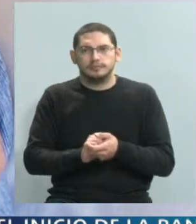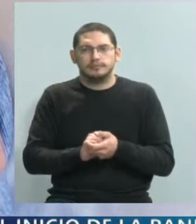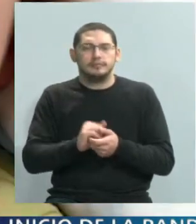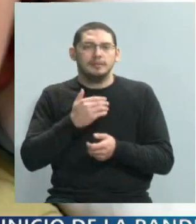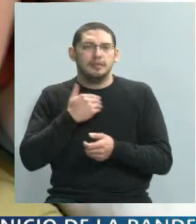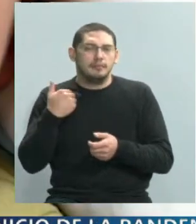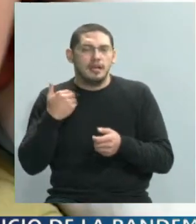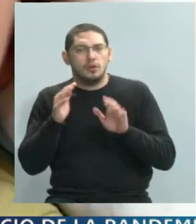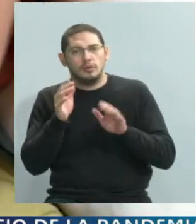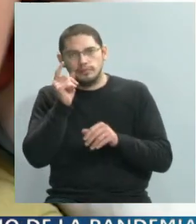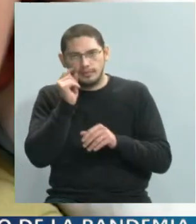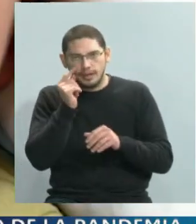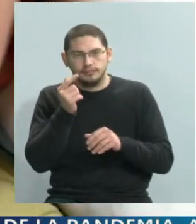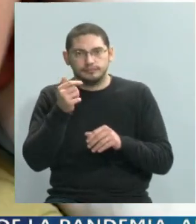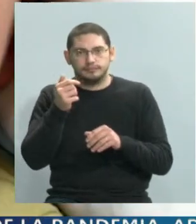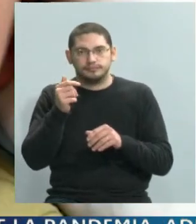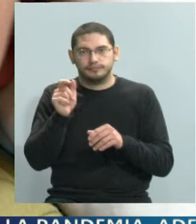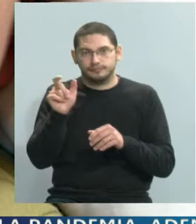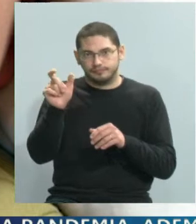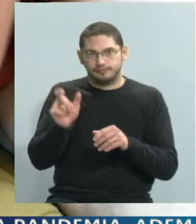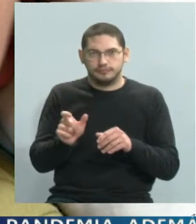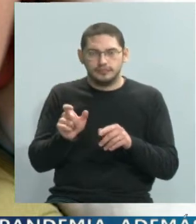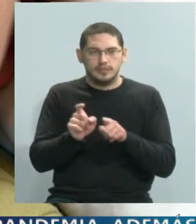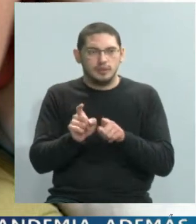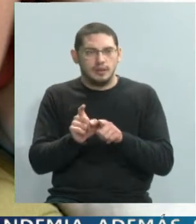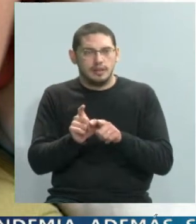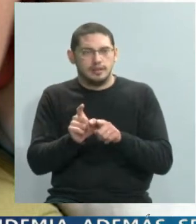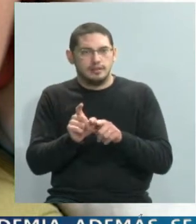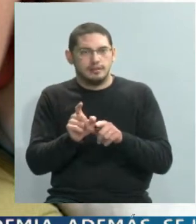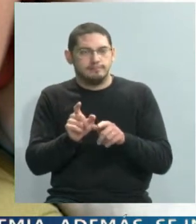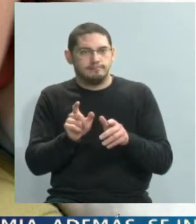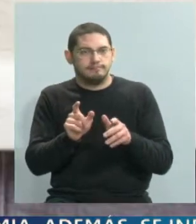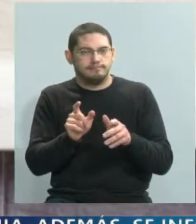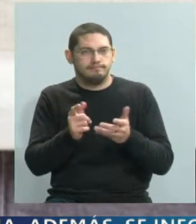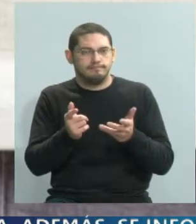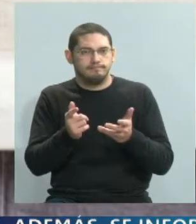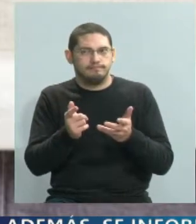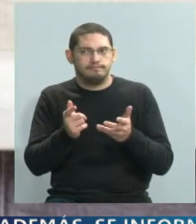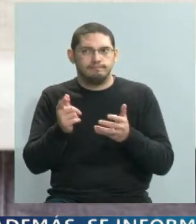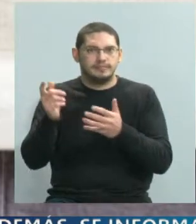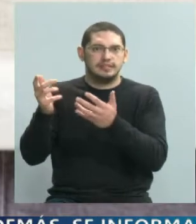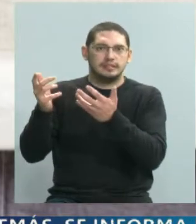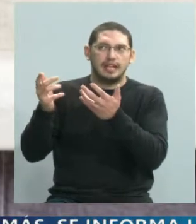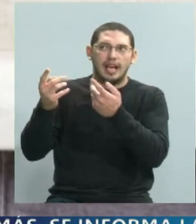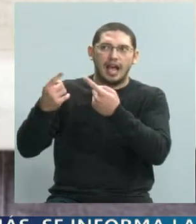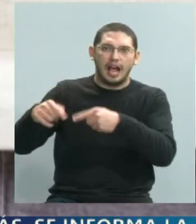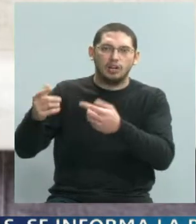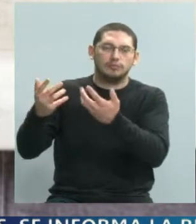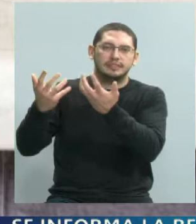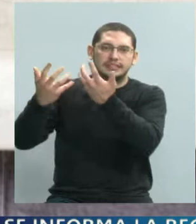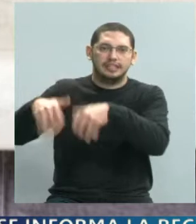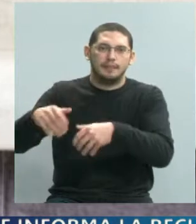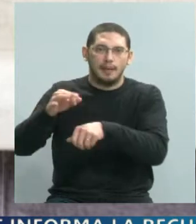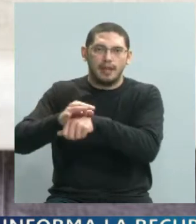en los papás, de llamar la atención y de desafiar a un sistema que representa el mayor cuidado como es el